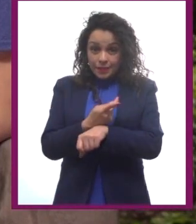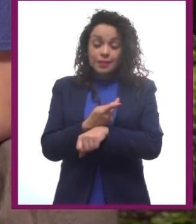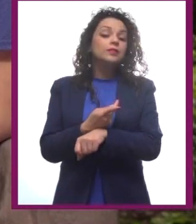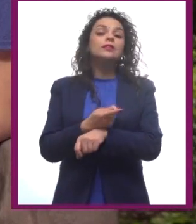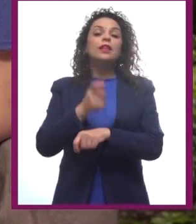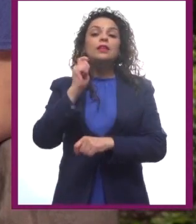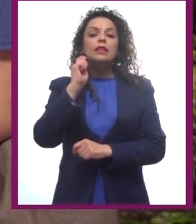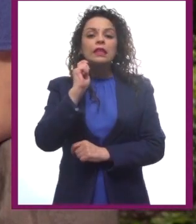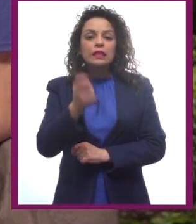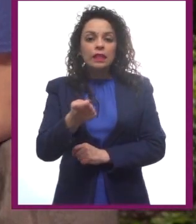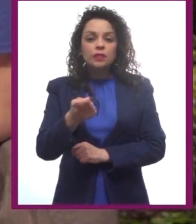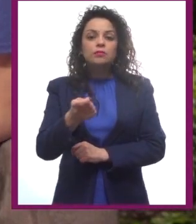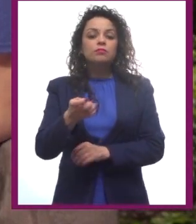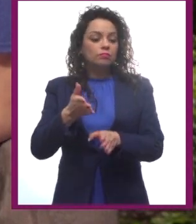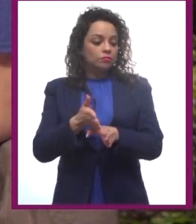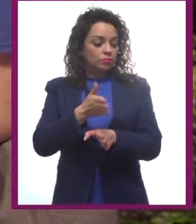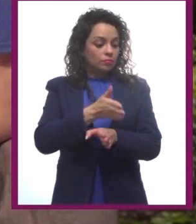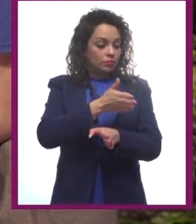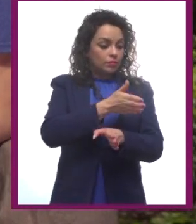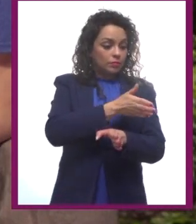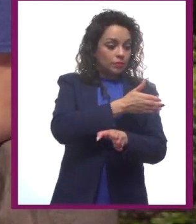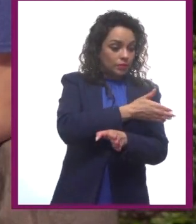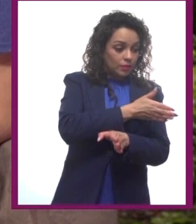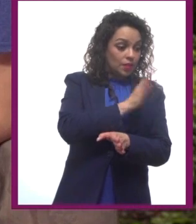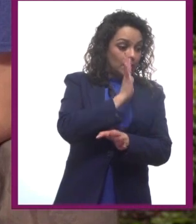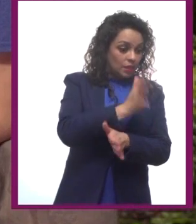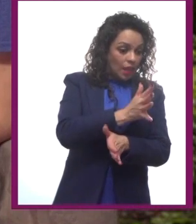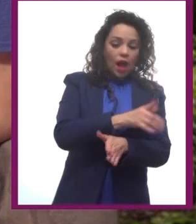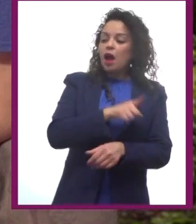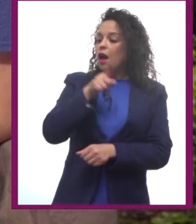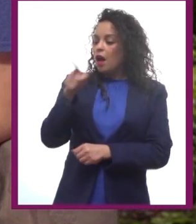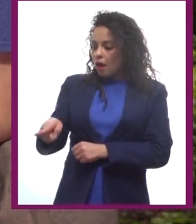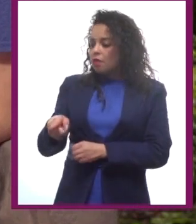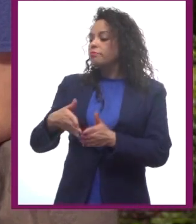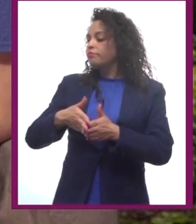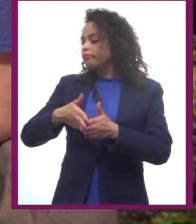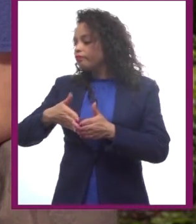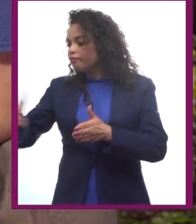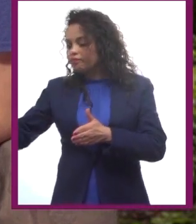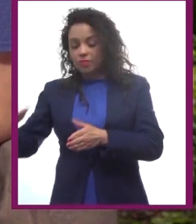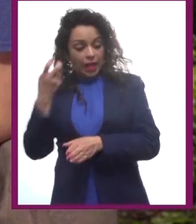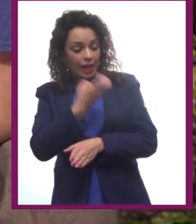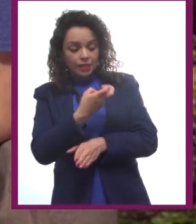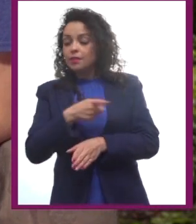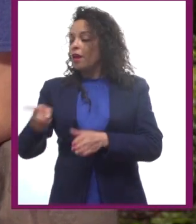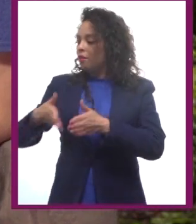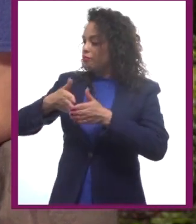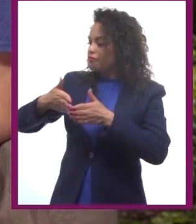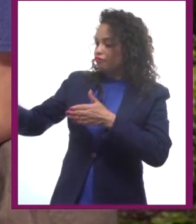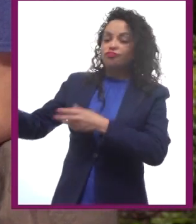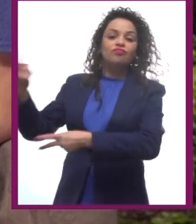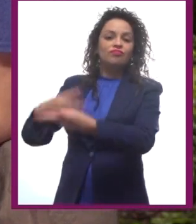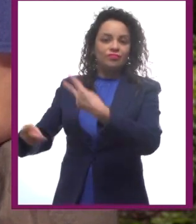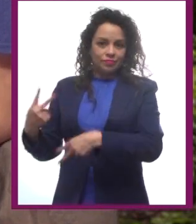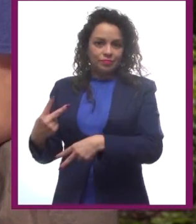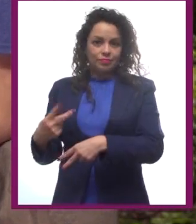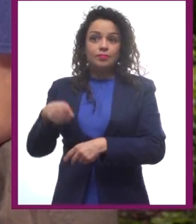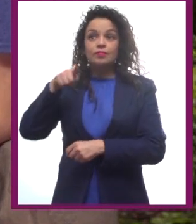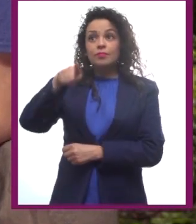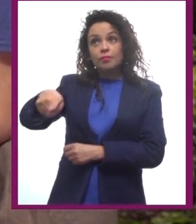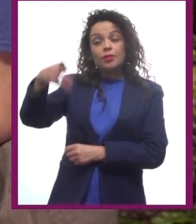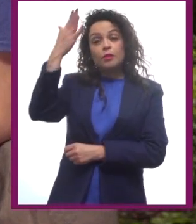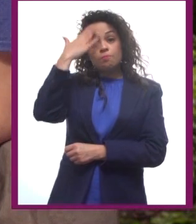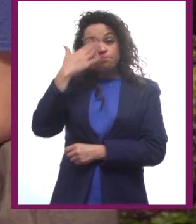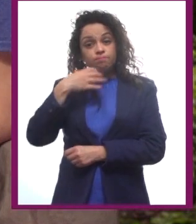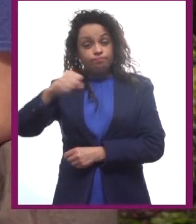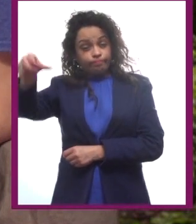consecuencias de lo que, de lo ya planteado en este caso. La falta de la sabiduría de Gandalf conduce a la